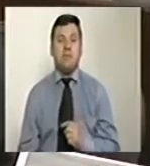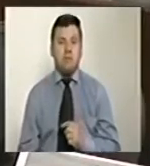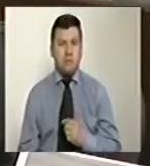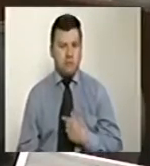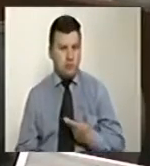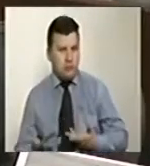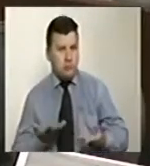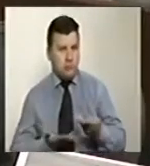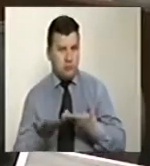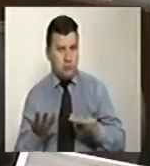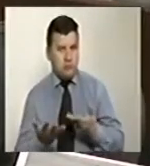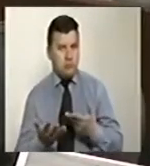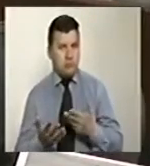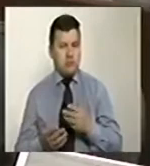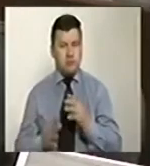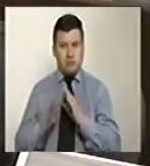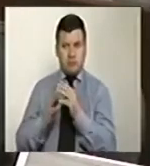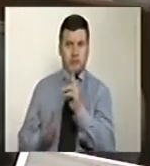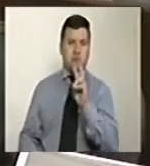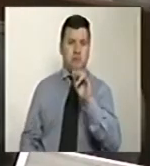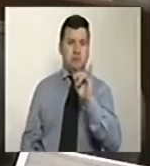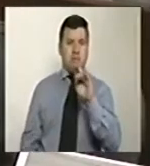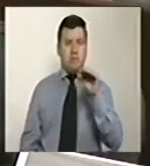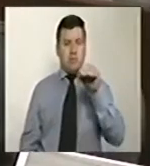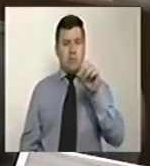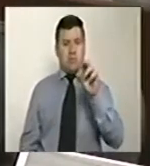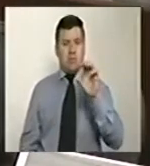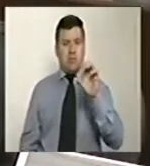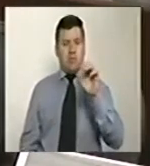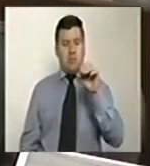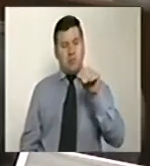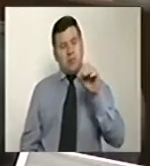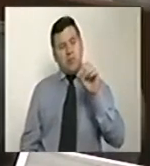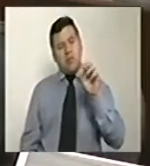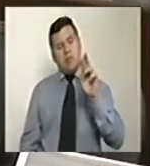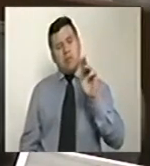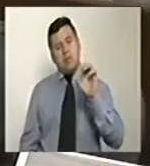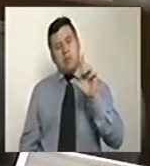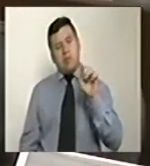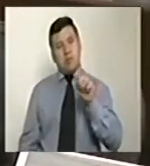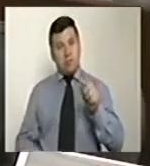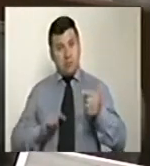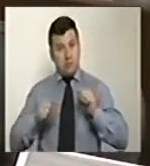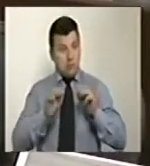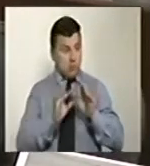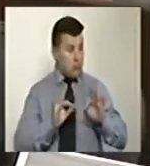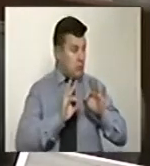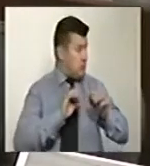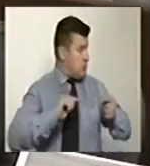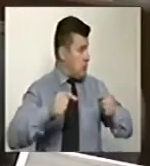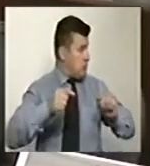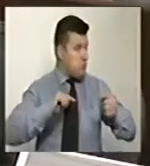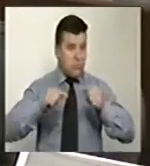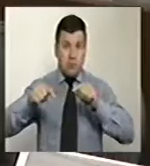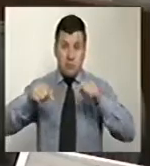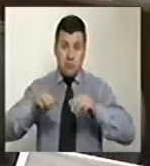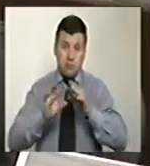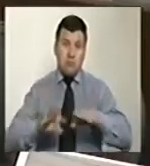compartí la apreciación de la senadora Vivian Morales con respecto a que un debate tan importante como este